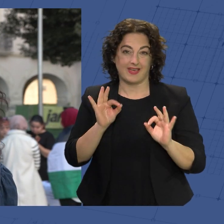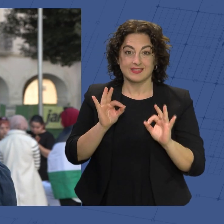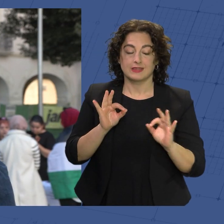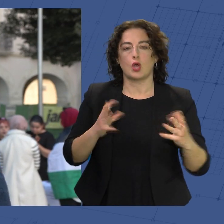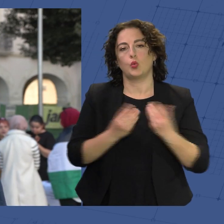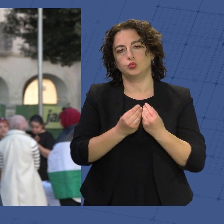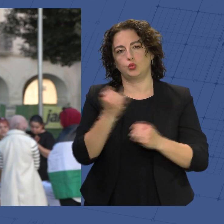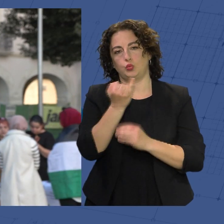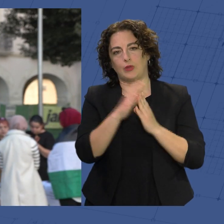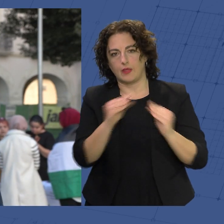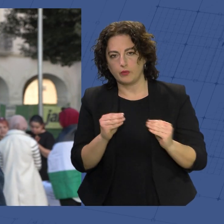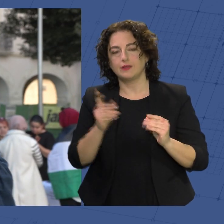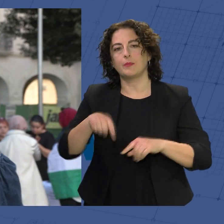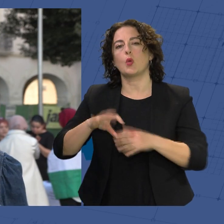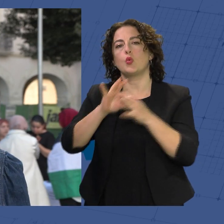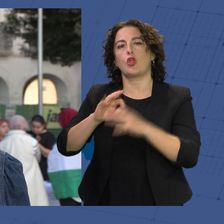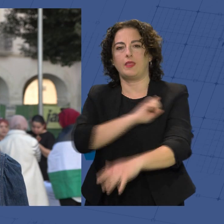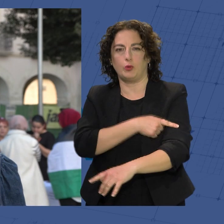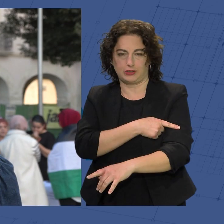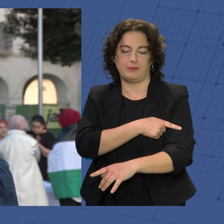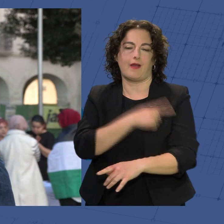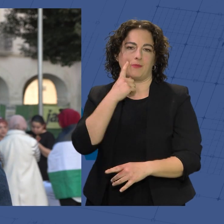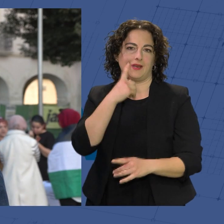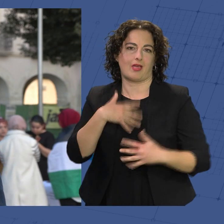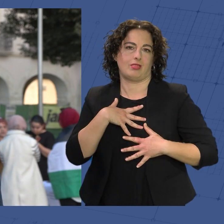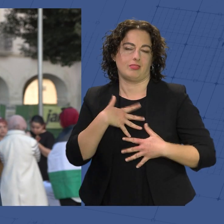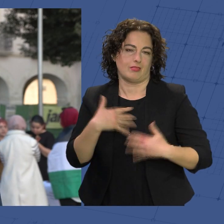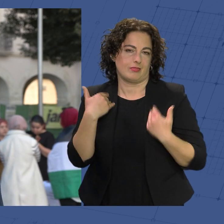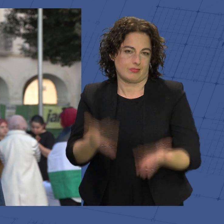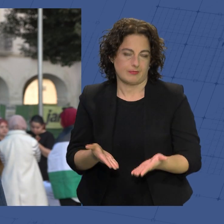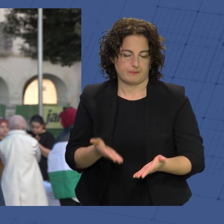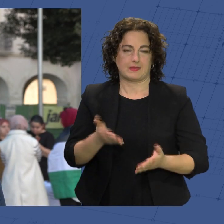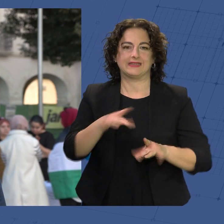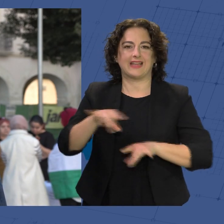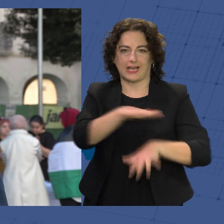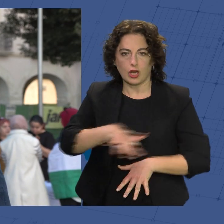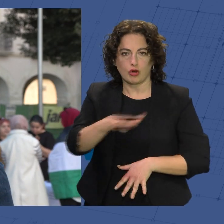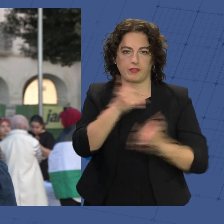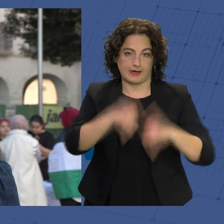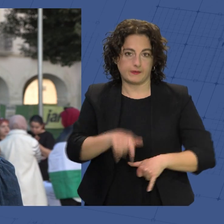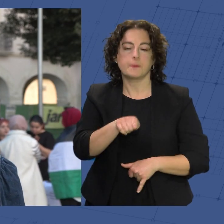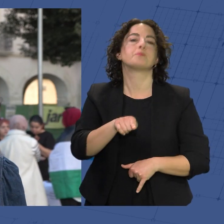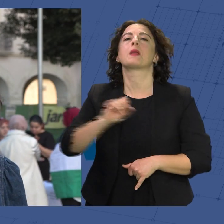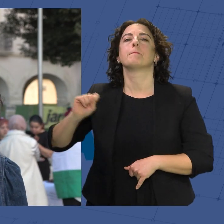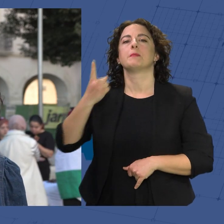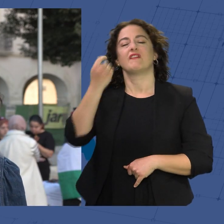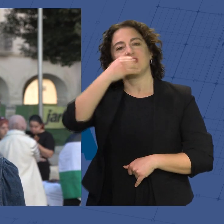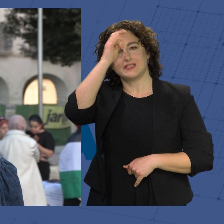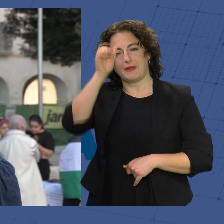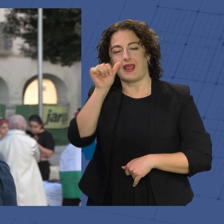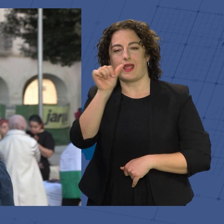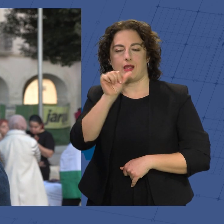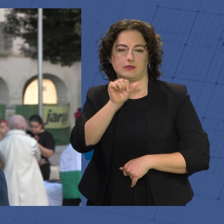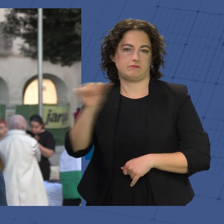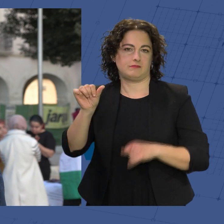Junta de Andalucía y con la Unión Deportiva de Almería, que al fin y cabo son los que van a ceder el terreno, de que tuviese lugar aquí en el primer fin de semana de agosto. Y esto va a suponer